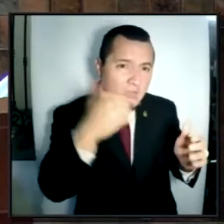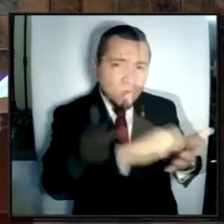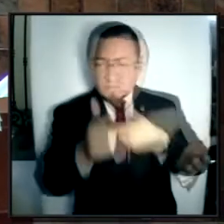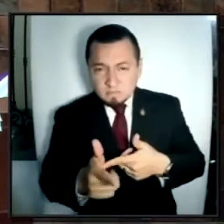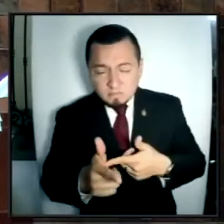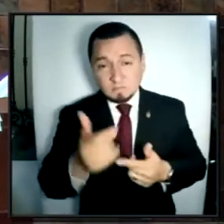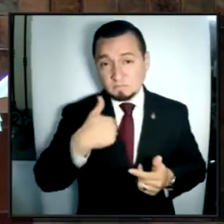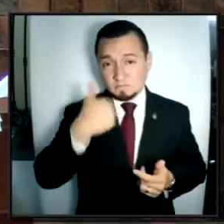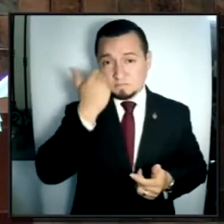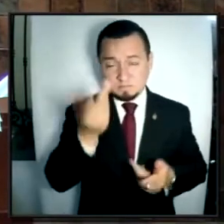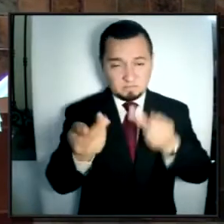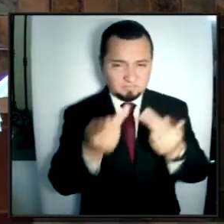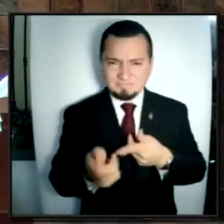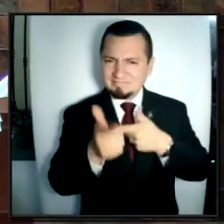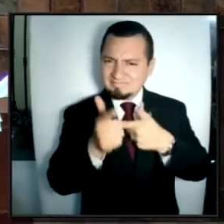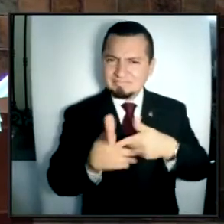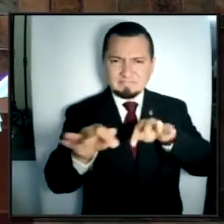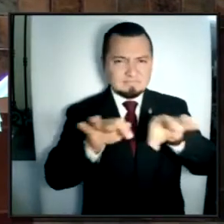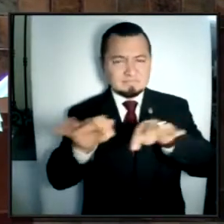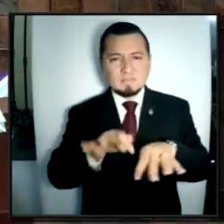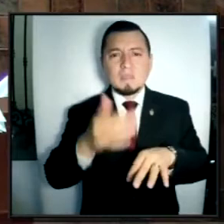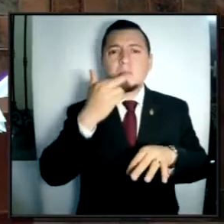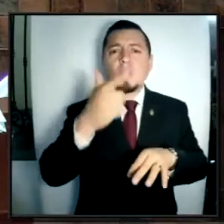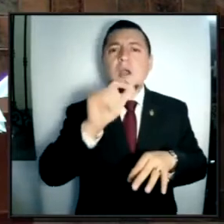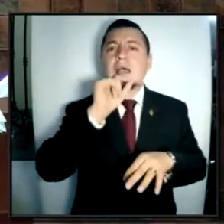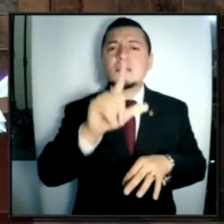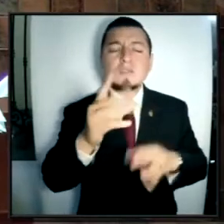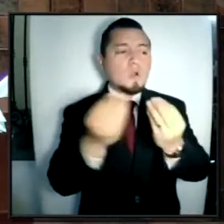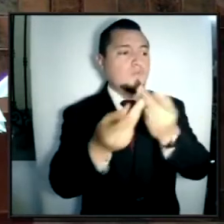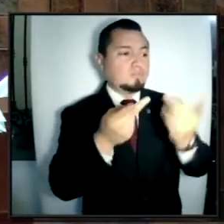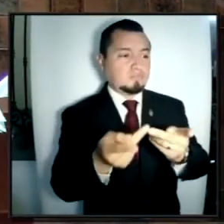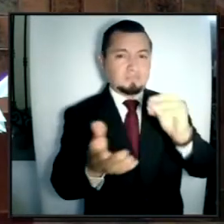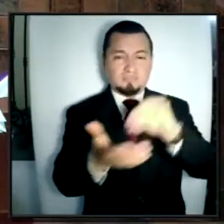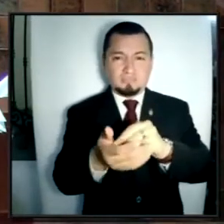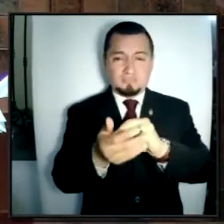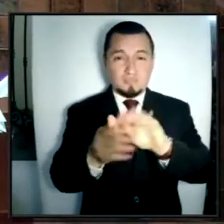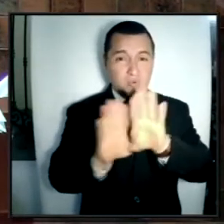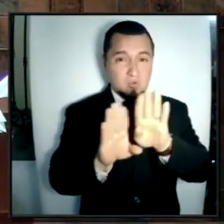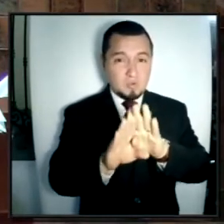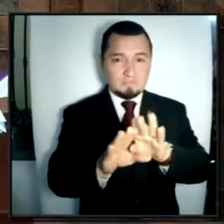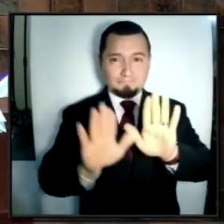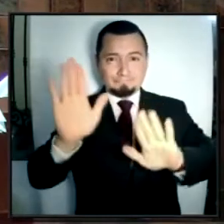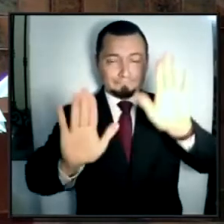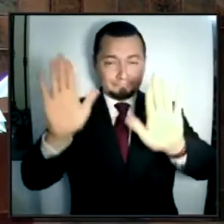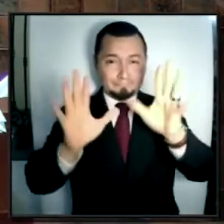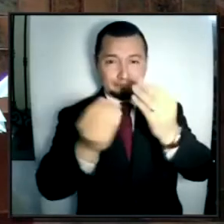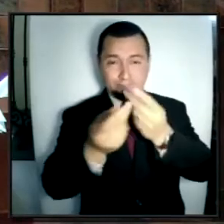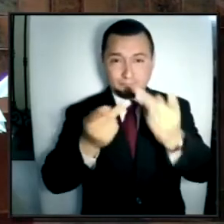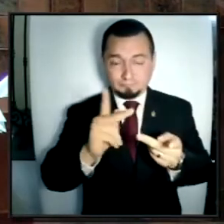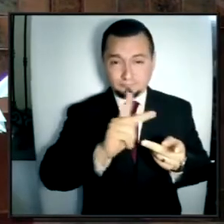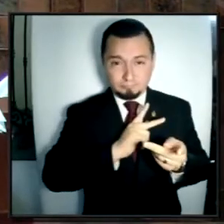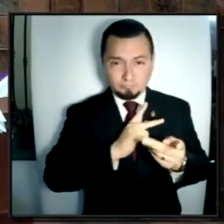Vallarta. Quiero ayudar a construir un mejor Jalisco. Como partido comprendemos la necesidad de fortalecer la recaudación,